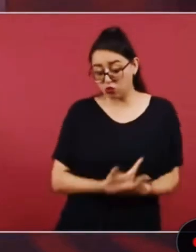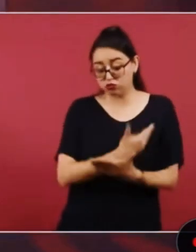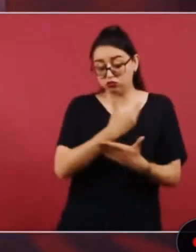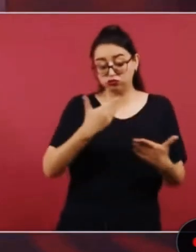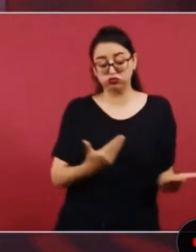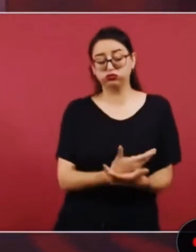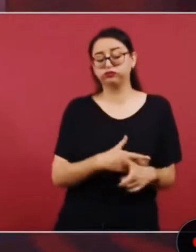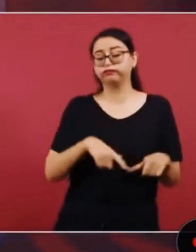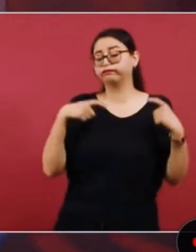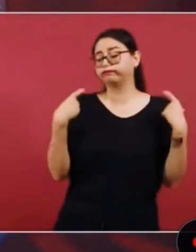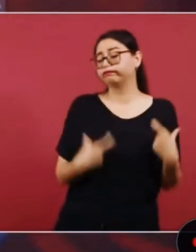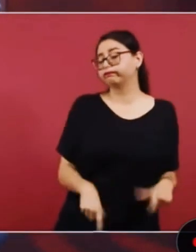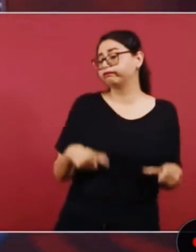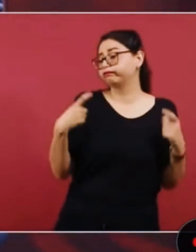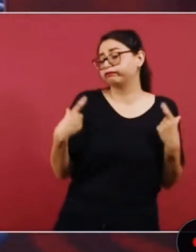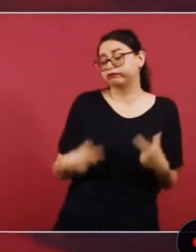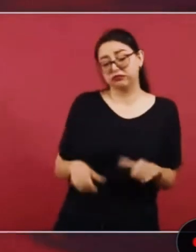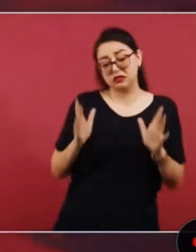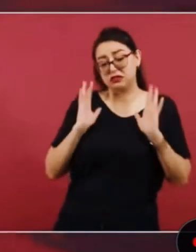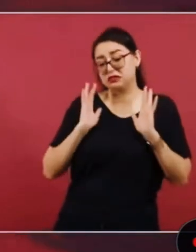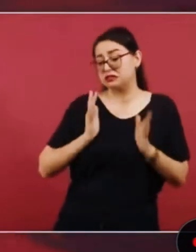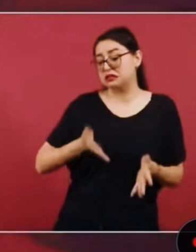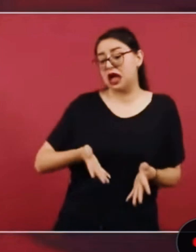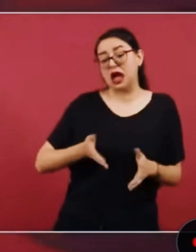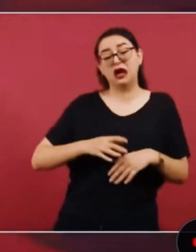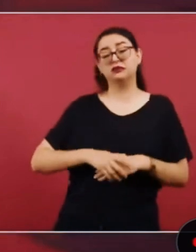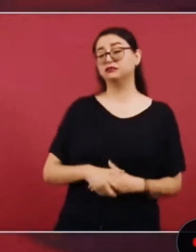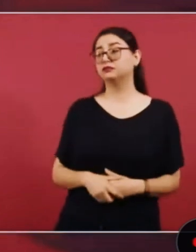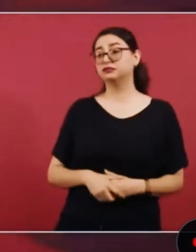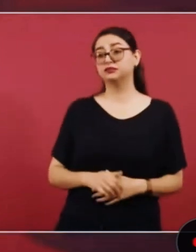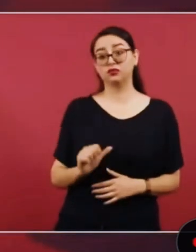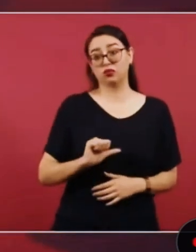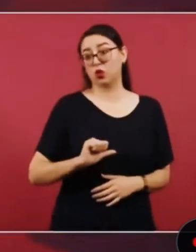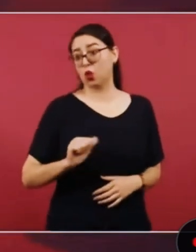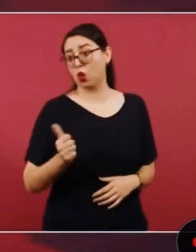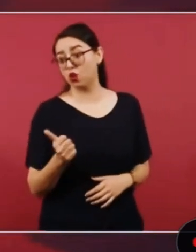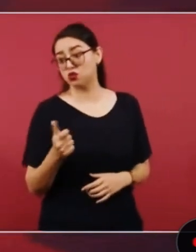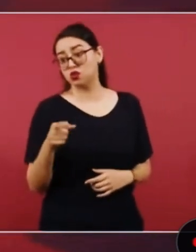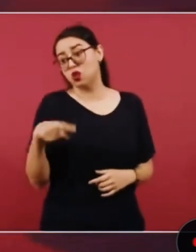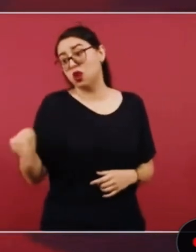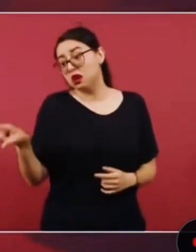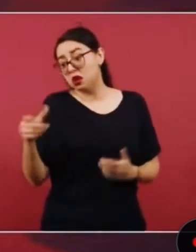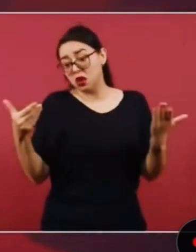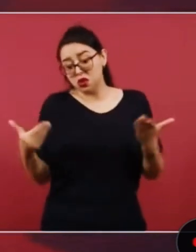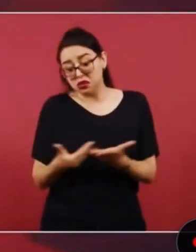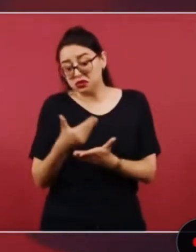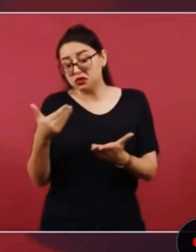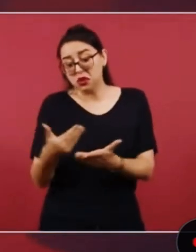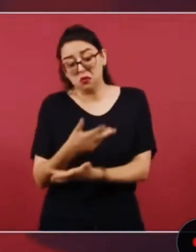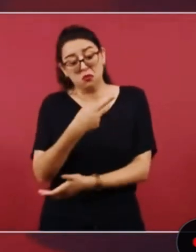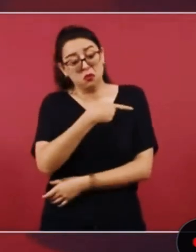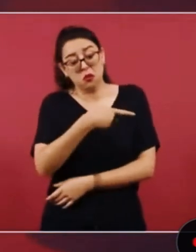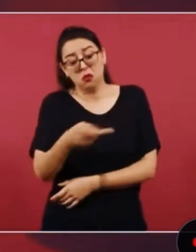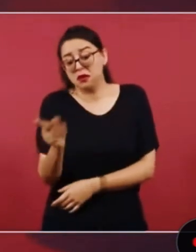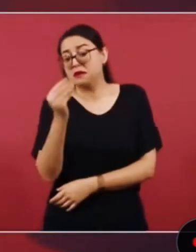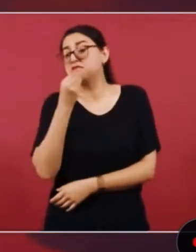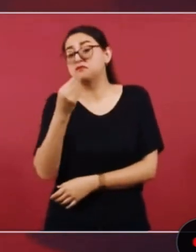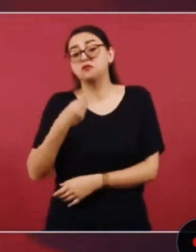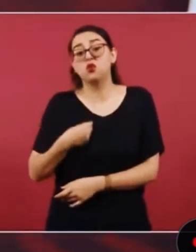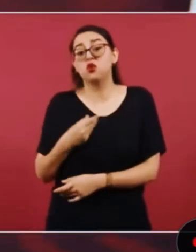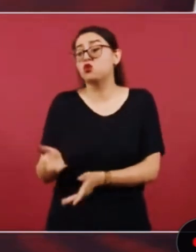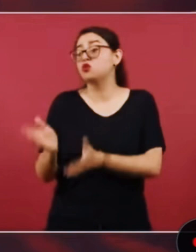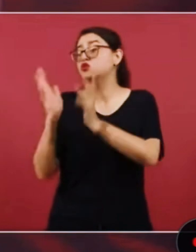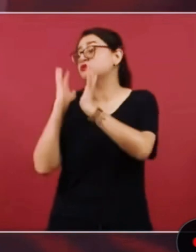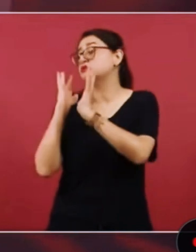quieran progresar no van a poder nacieron